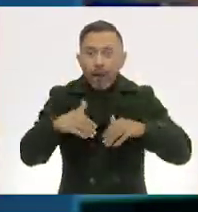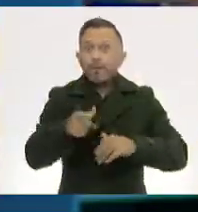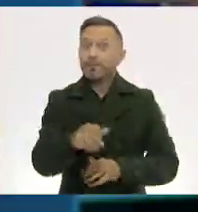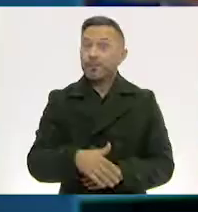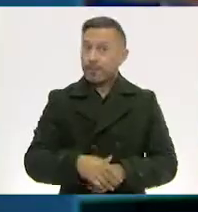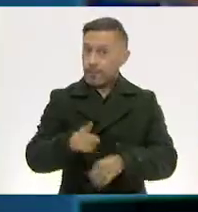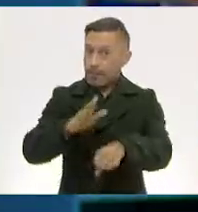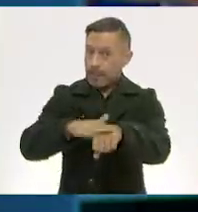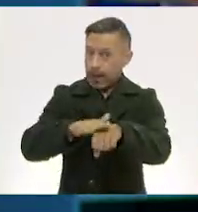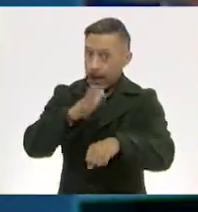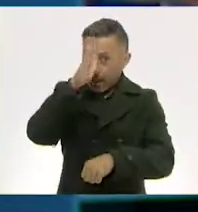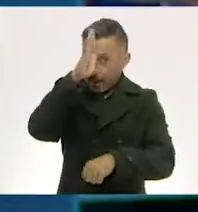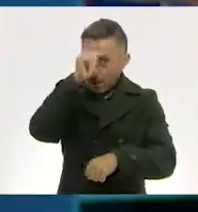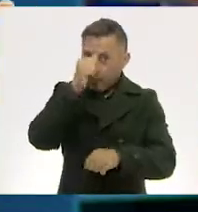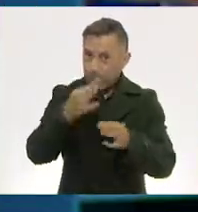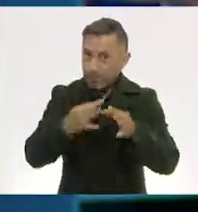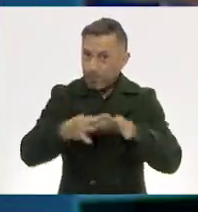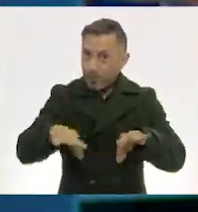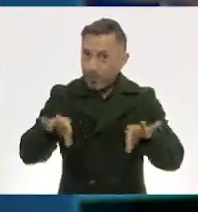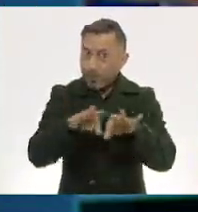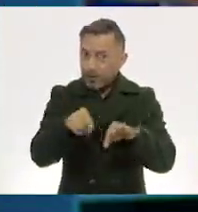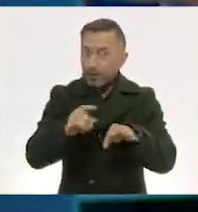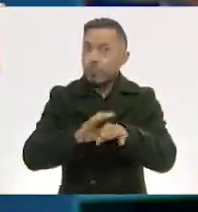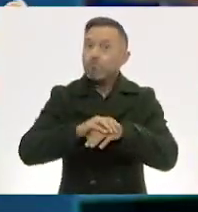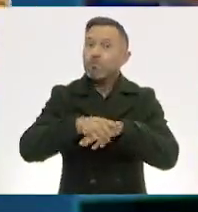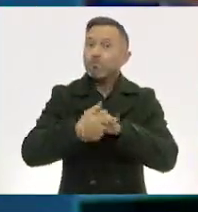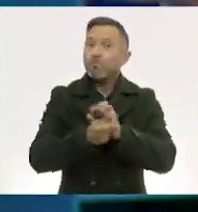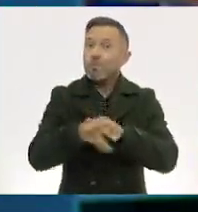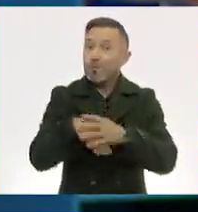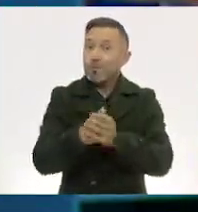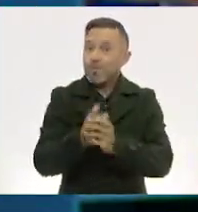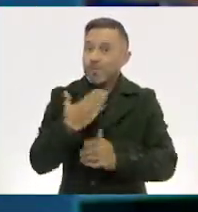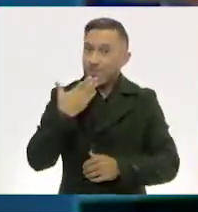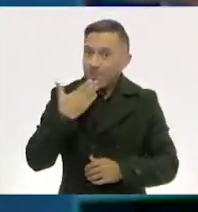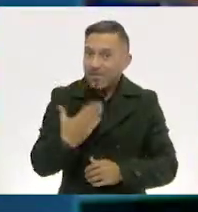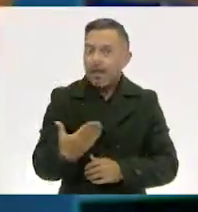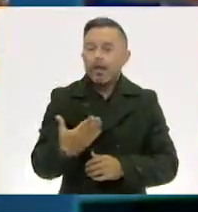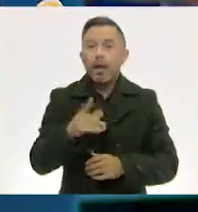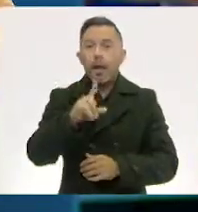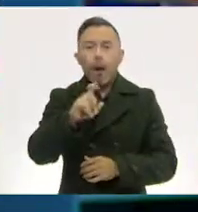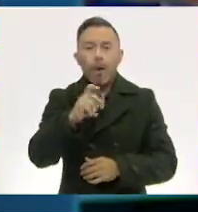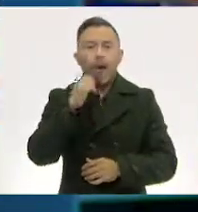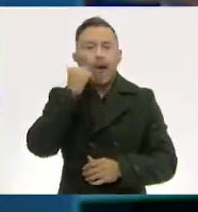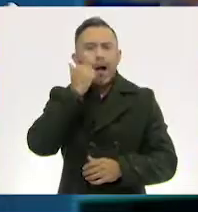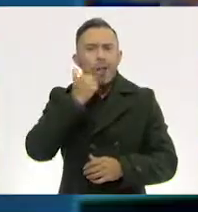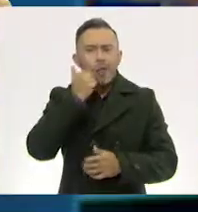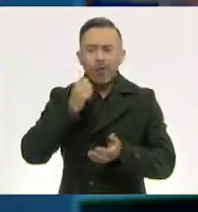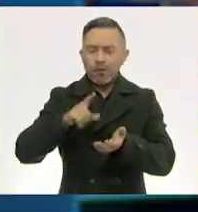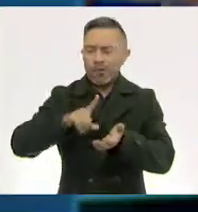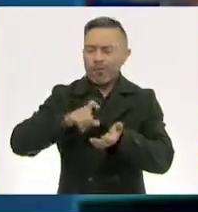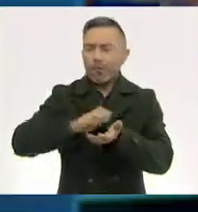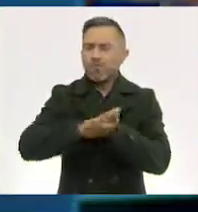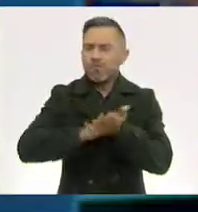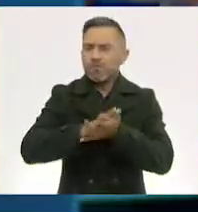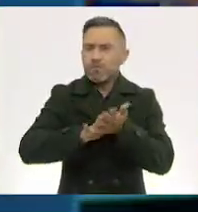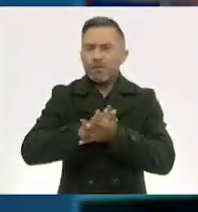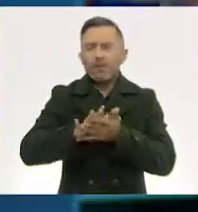Recuerda que es importante lavar muy bien tus manos con agua y con jabón durante 20 segundos.